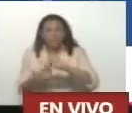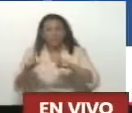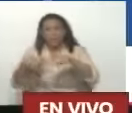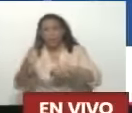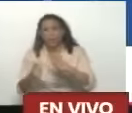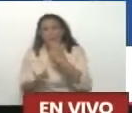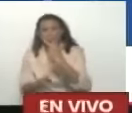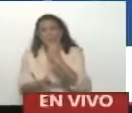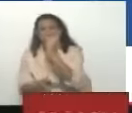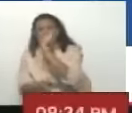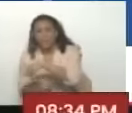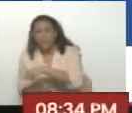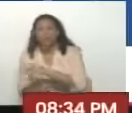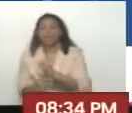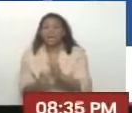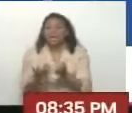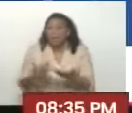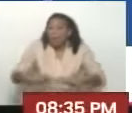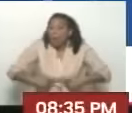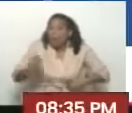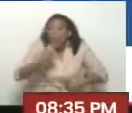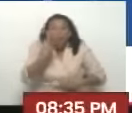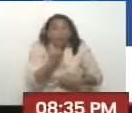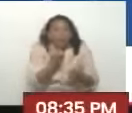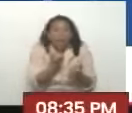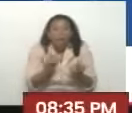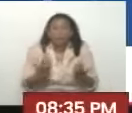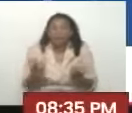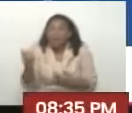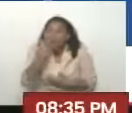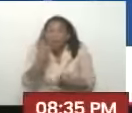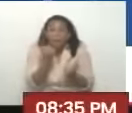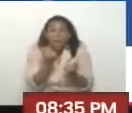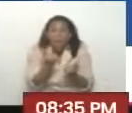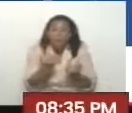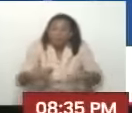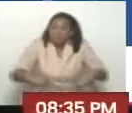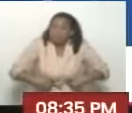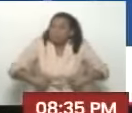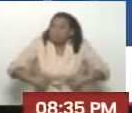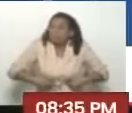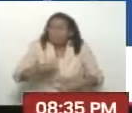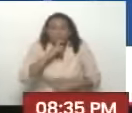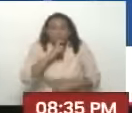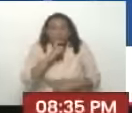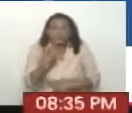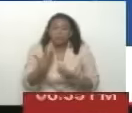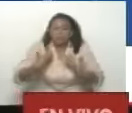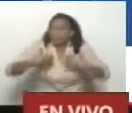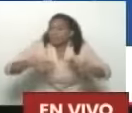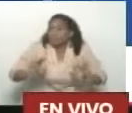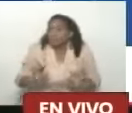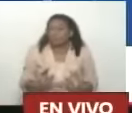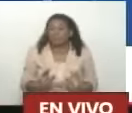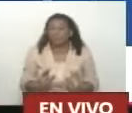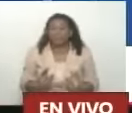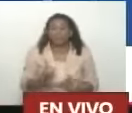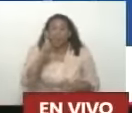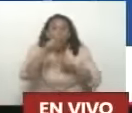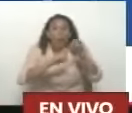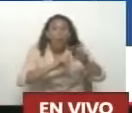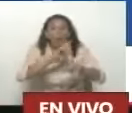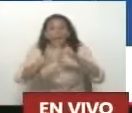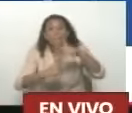Si hay que parir Recursos Los pariremos Entonces yo pido El